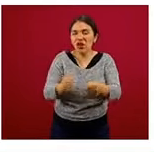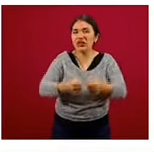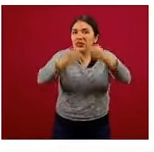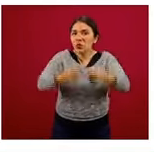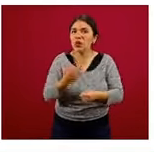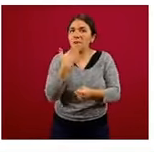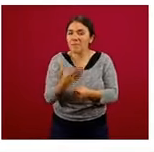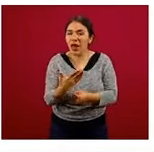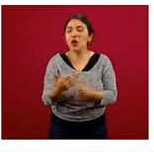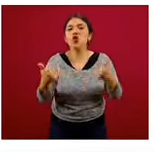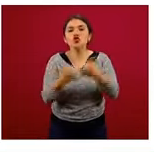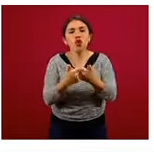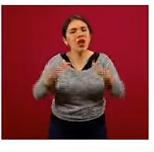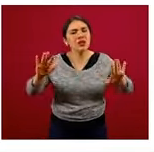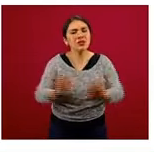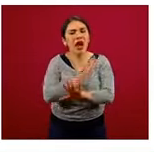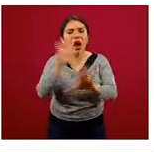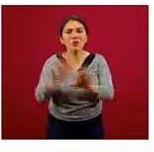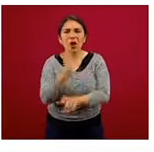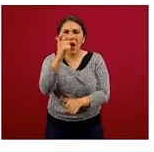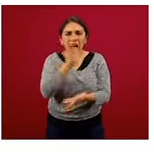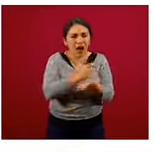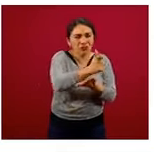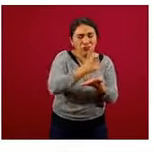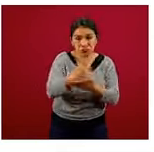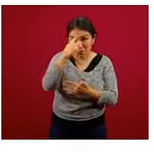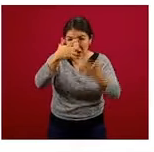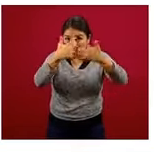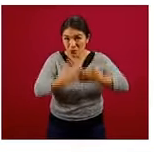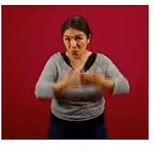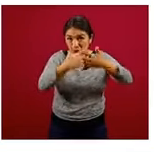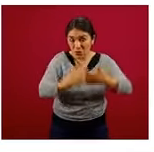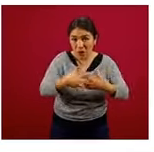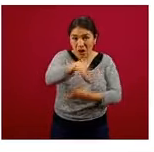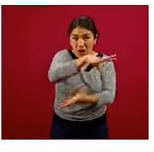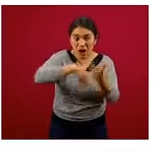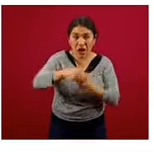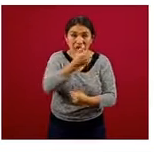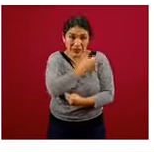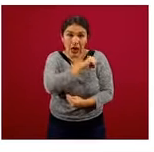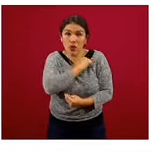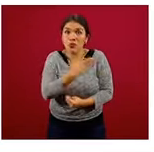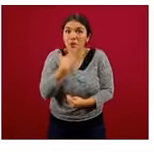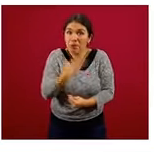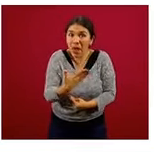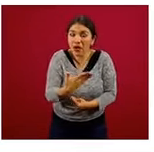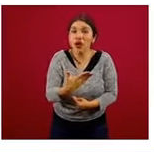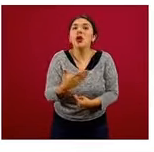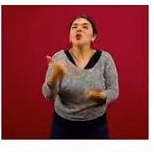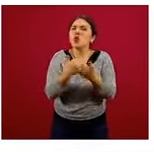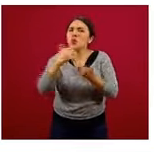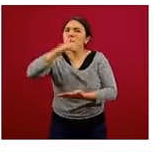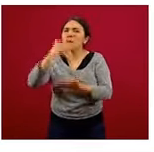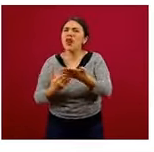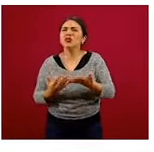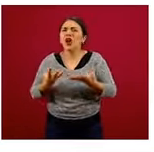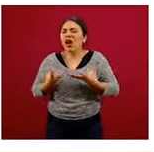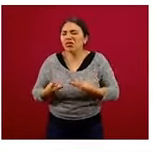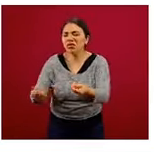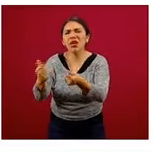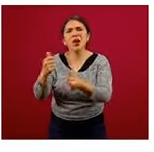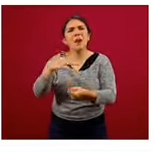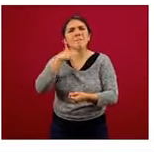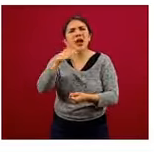alimentaria. Redirigir subsidios agrícolas a la producción de alimentos saludables. Reducir el desperdicio de